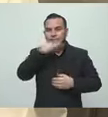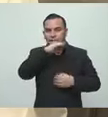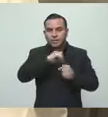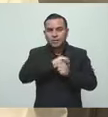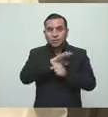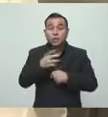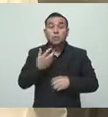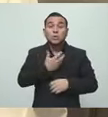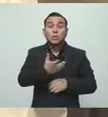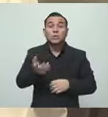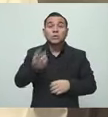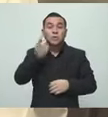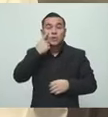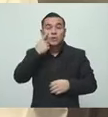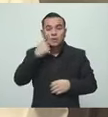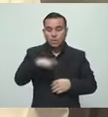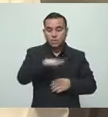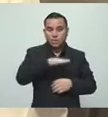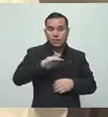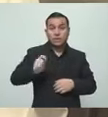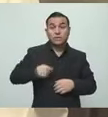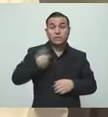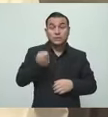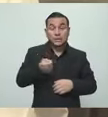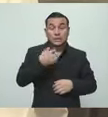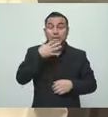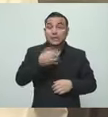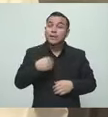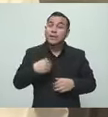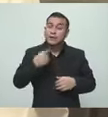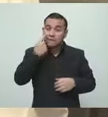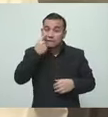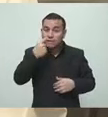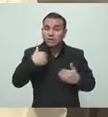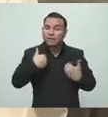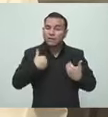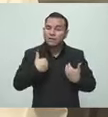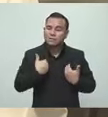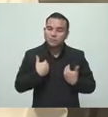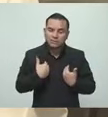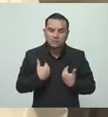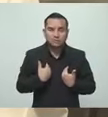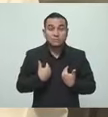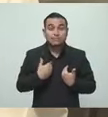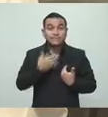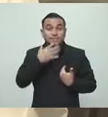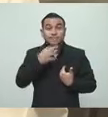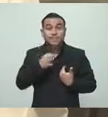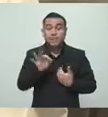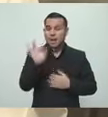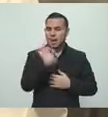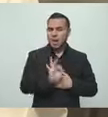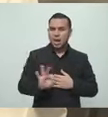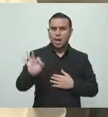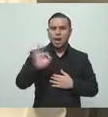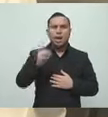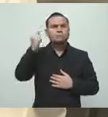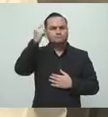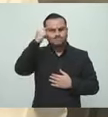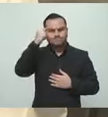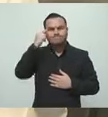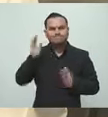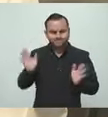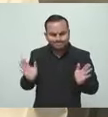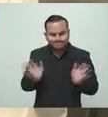la gente del municipio de Soyapango, y están cansados, ¿verdad? Están cansados, pero con la mejor disposición de